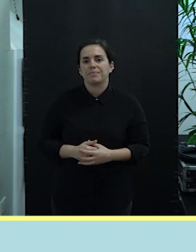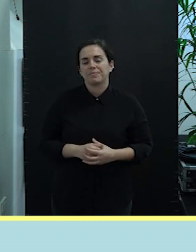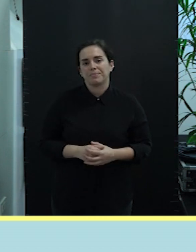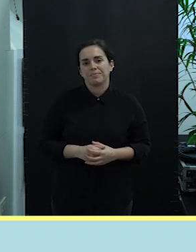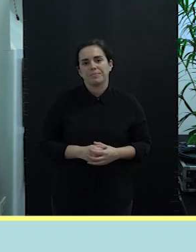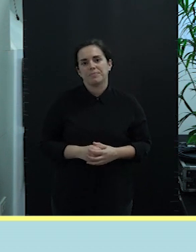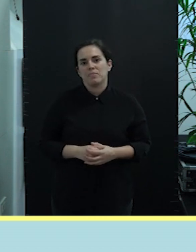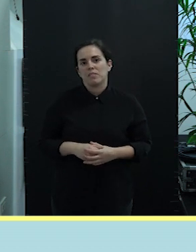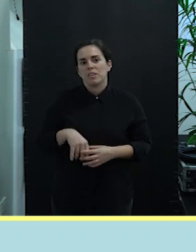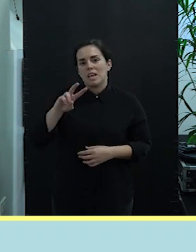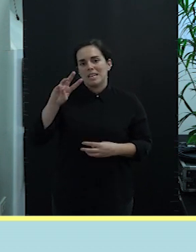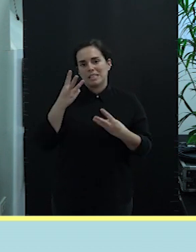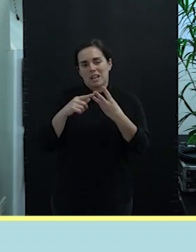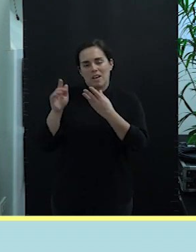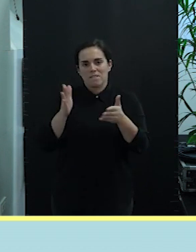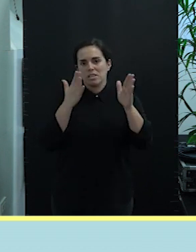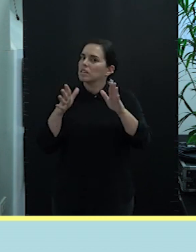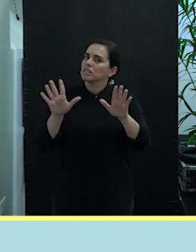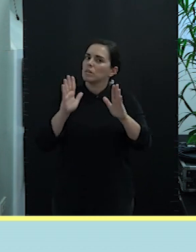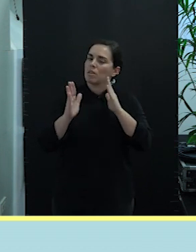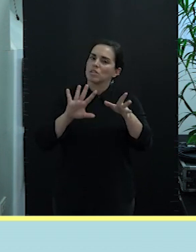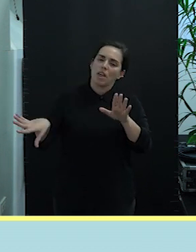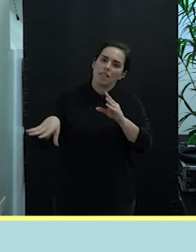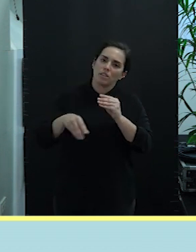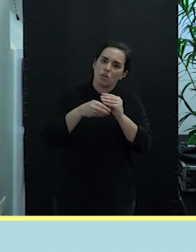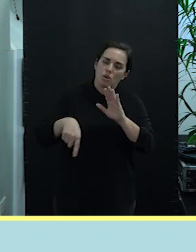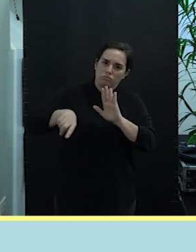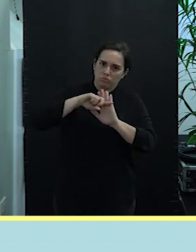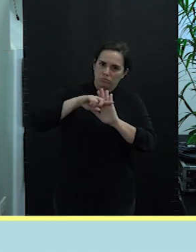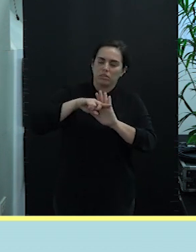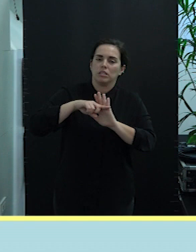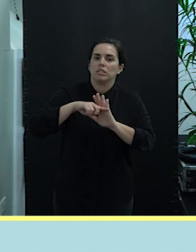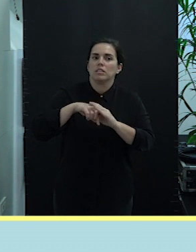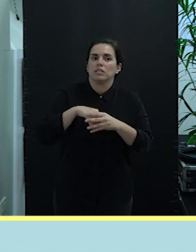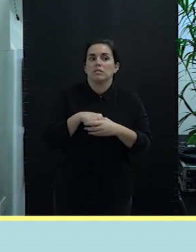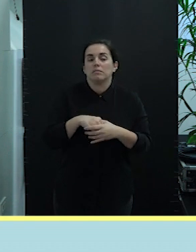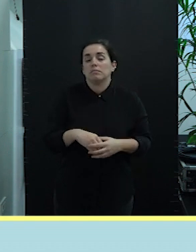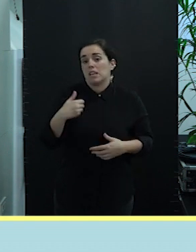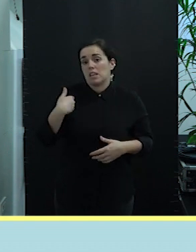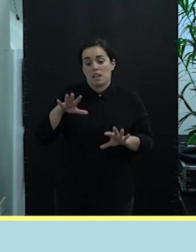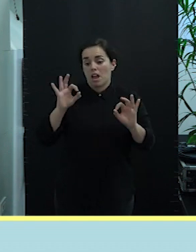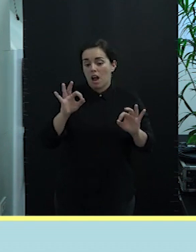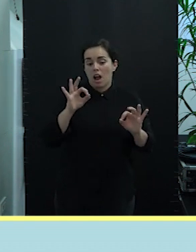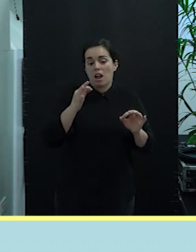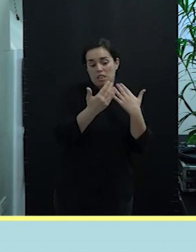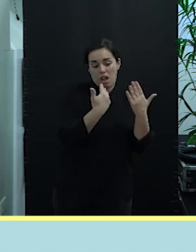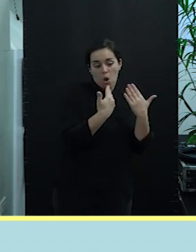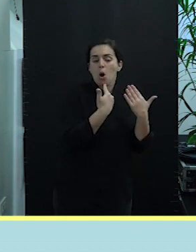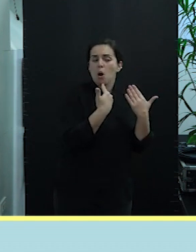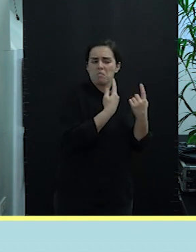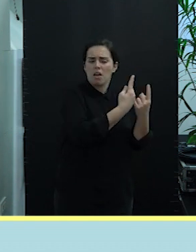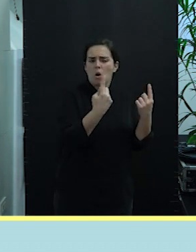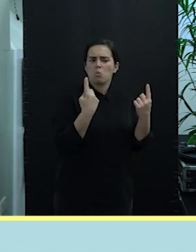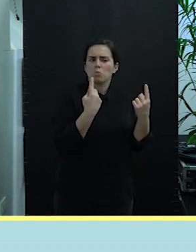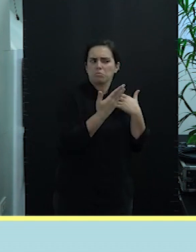Pasamos a una fase 3 ya en el proceso de adhesión. Entonces, una vez que ya decidimos... Bueno, que planteamos esos diálogos oportunos con cada